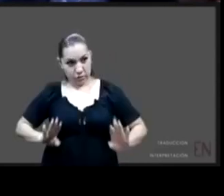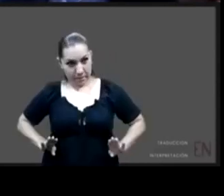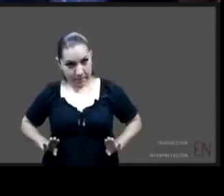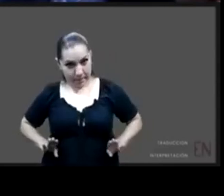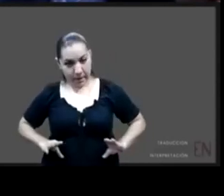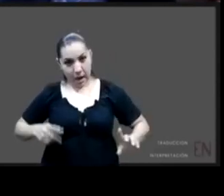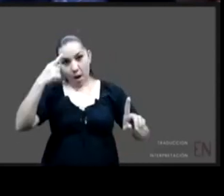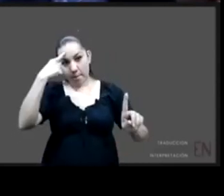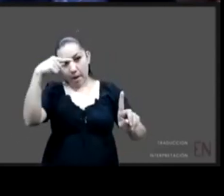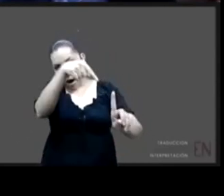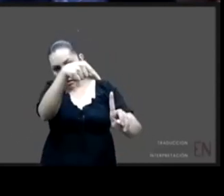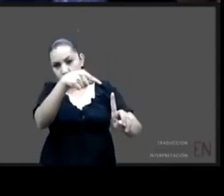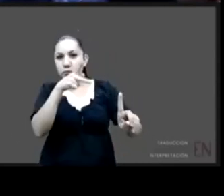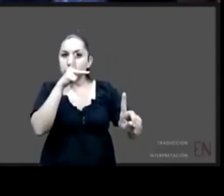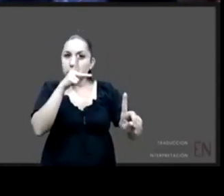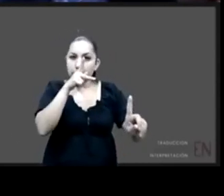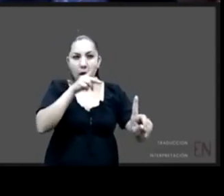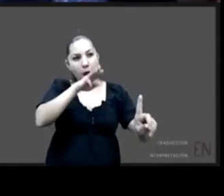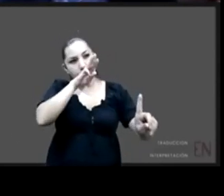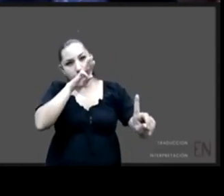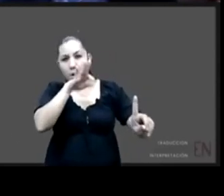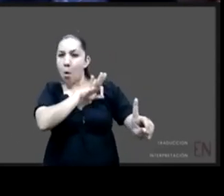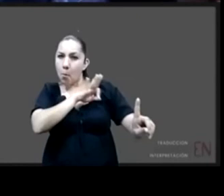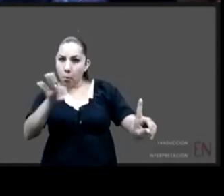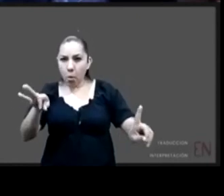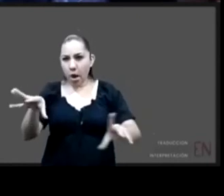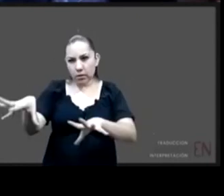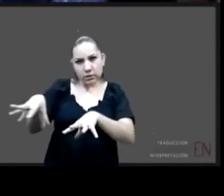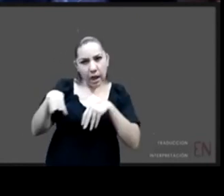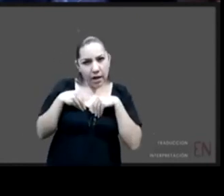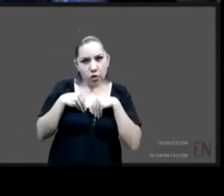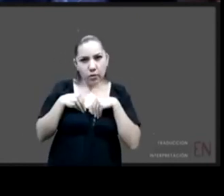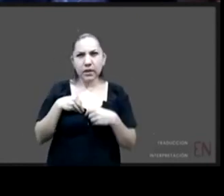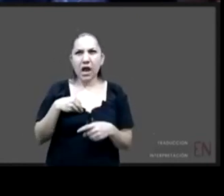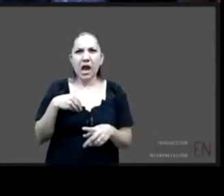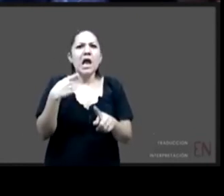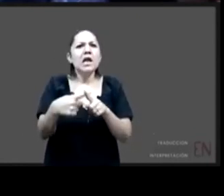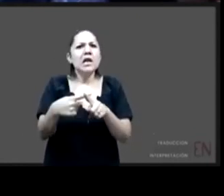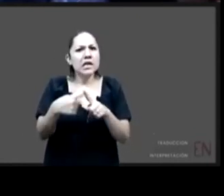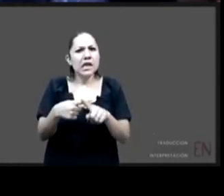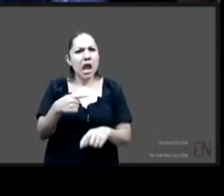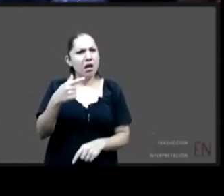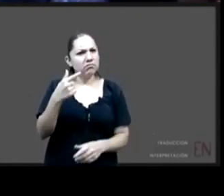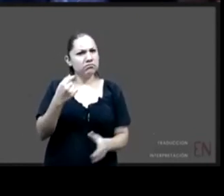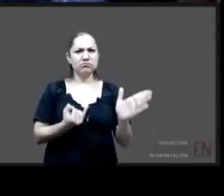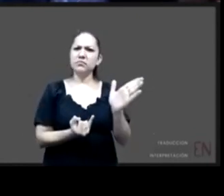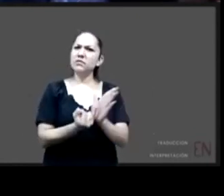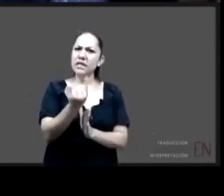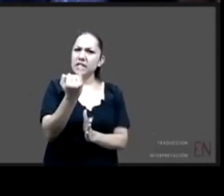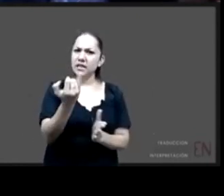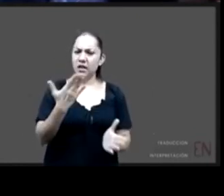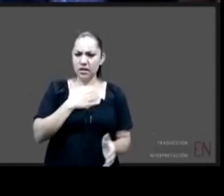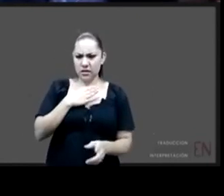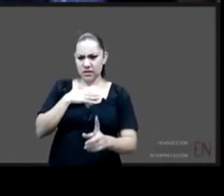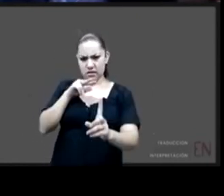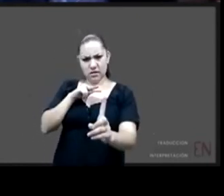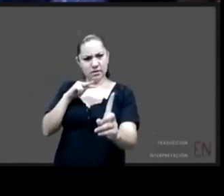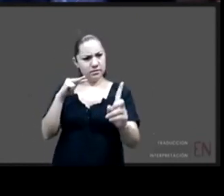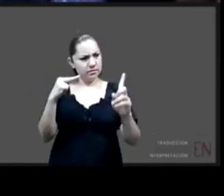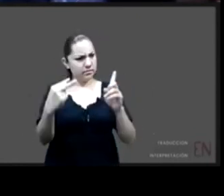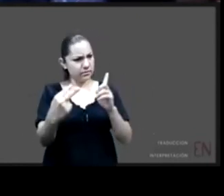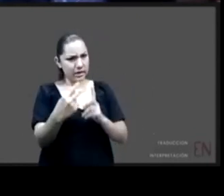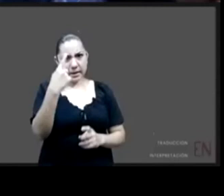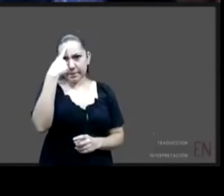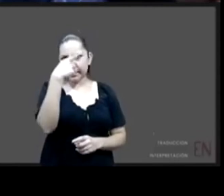en apoyar a las familias de origen para que no se rompan y haya continuidad se vuelve muy